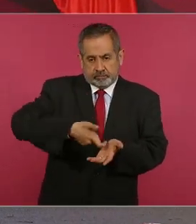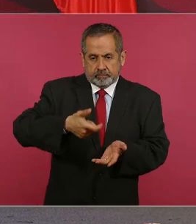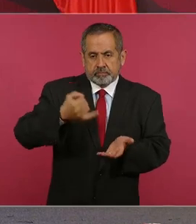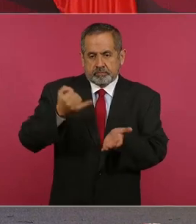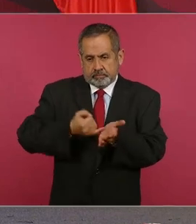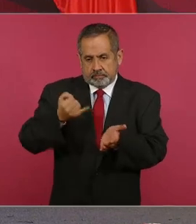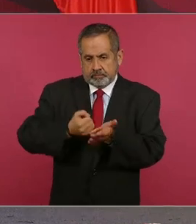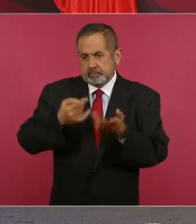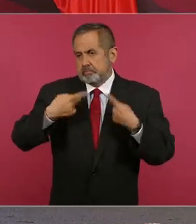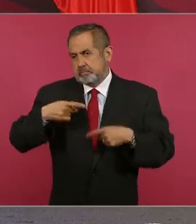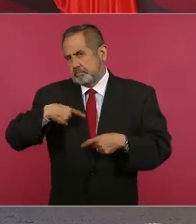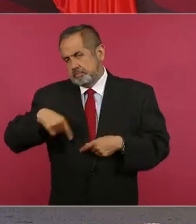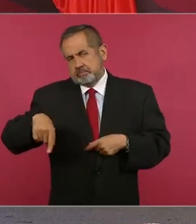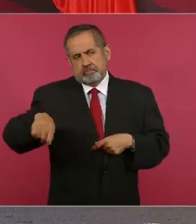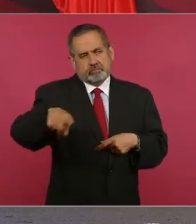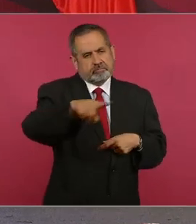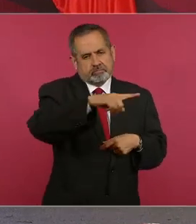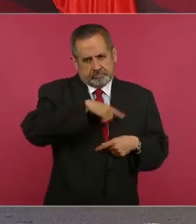la gente.